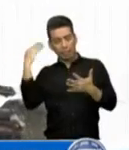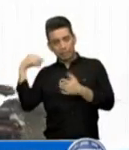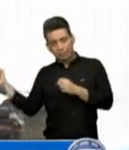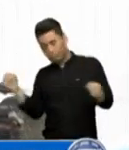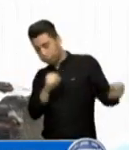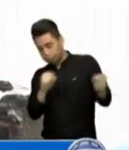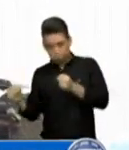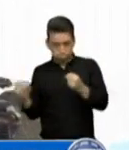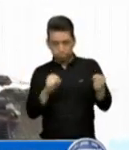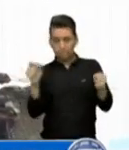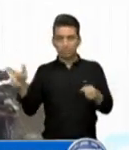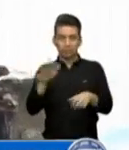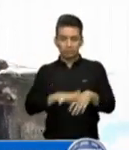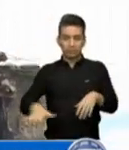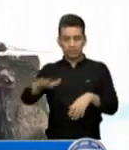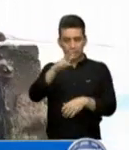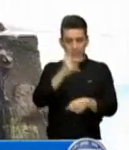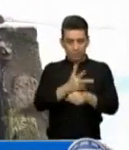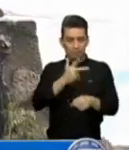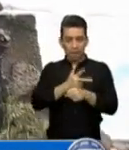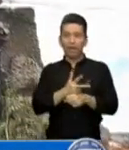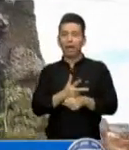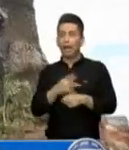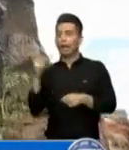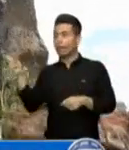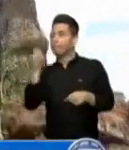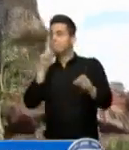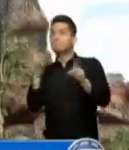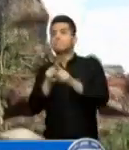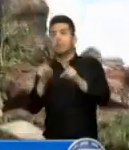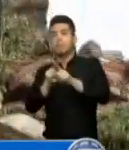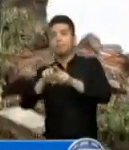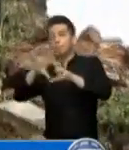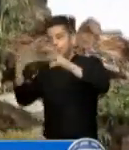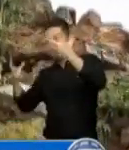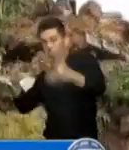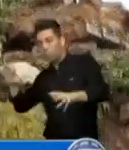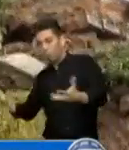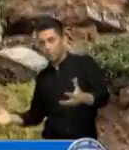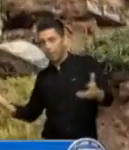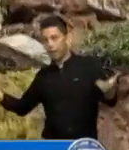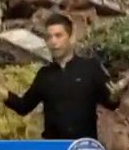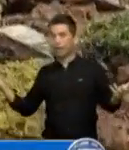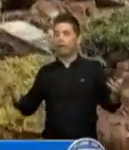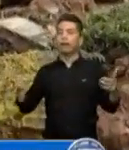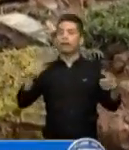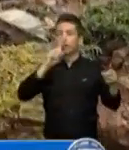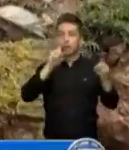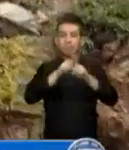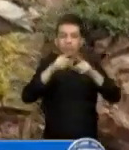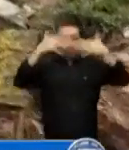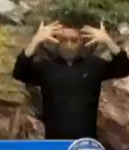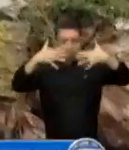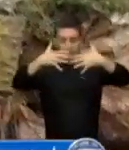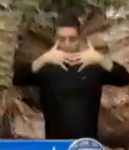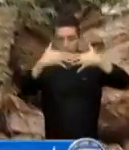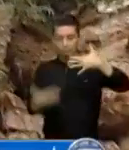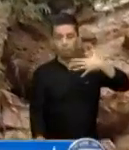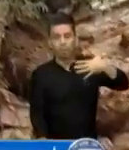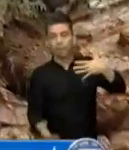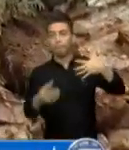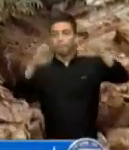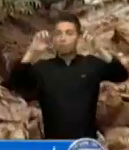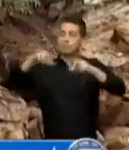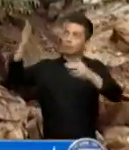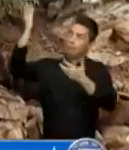territorio nacional, dicha ermita también sufrió severos daños. Además, una parte de la fachada le cayó encima a un vecino que pasaba por el